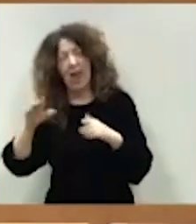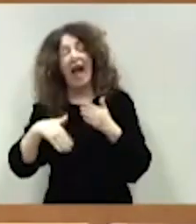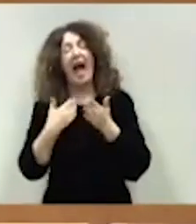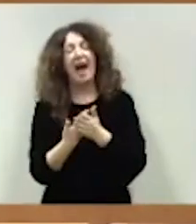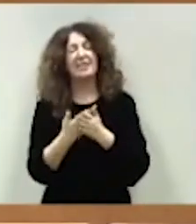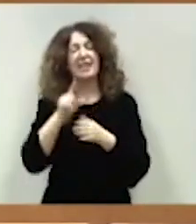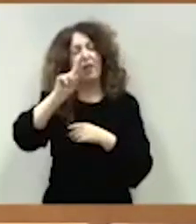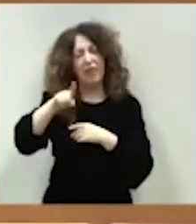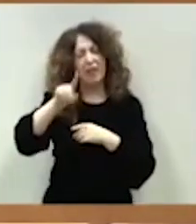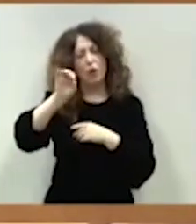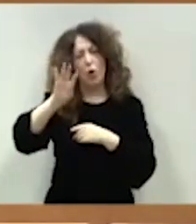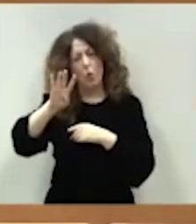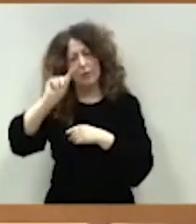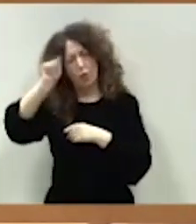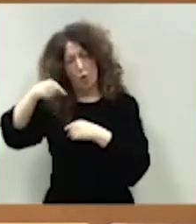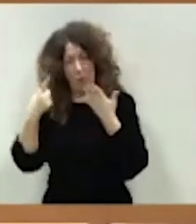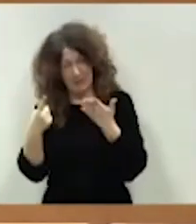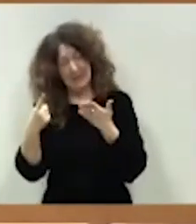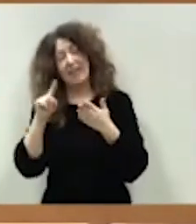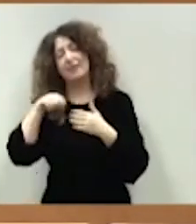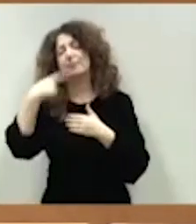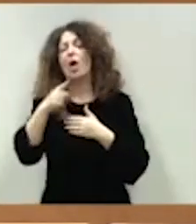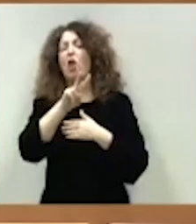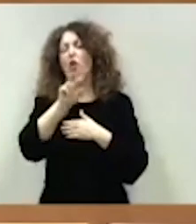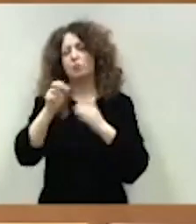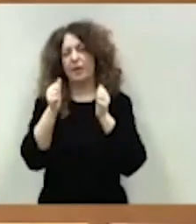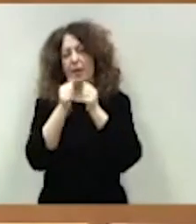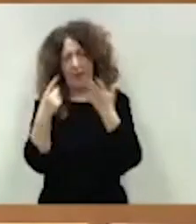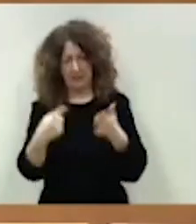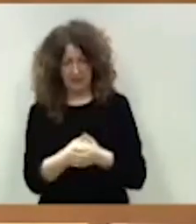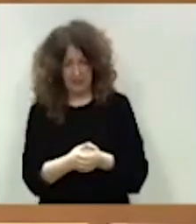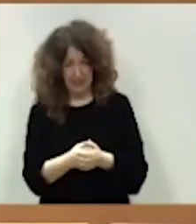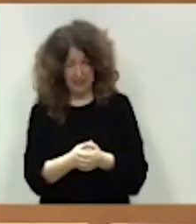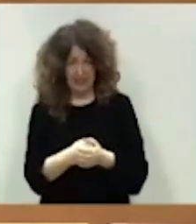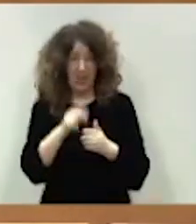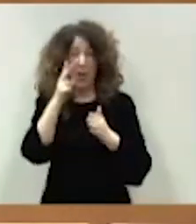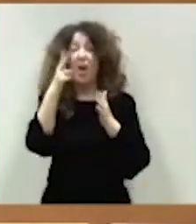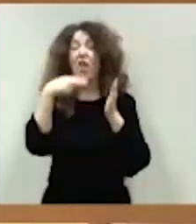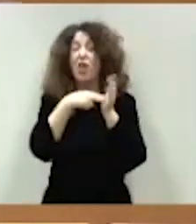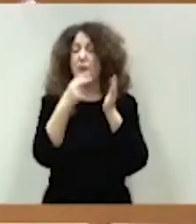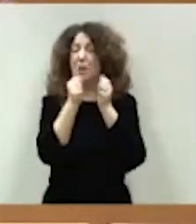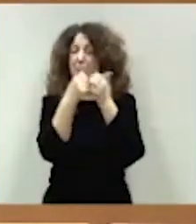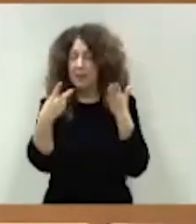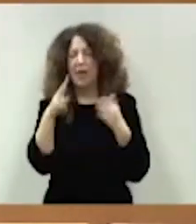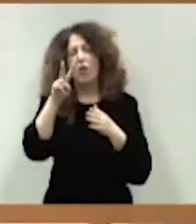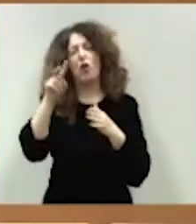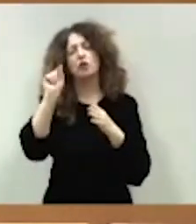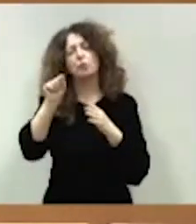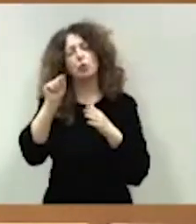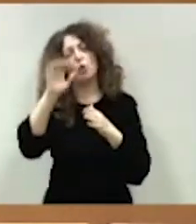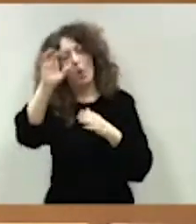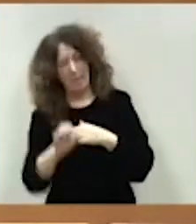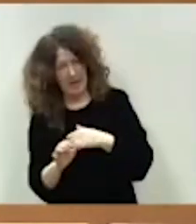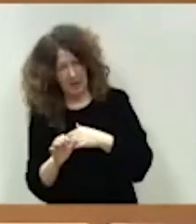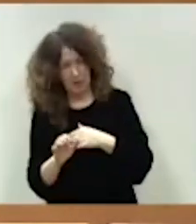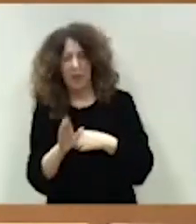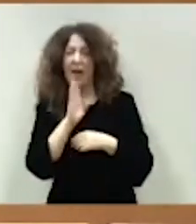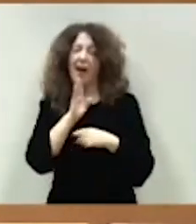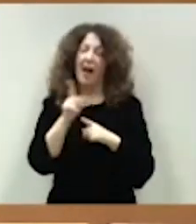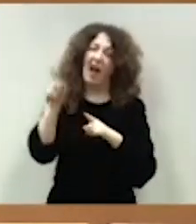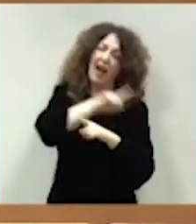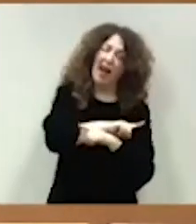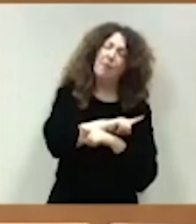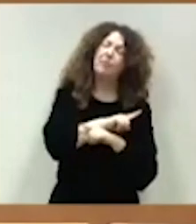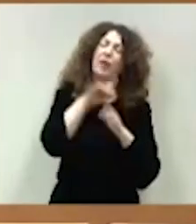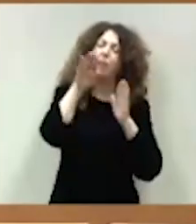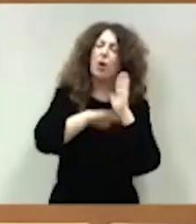,6% en 2026 dos puntos menos que los que se recogieron en el programa de estabilidad del mes de abril